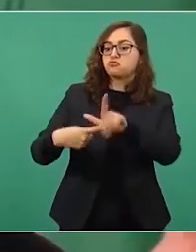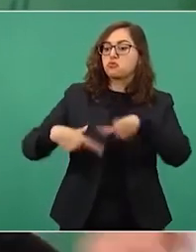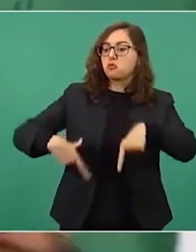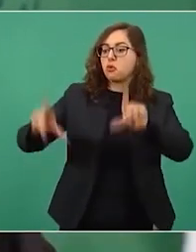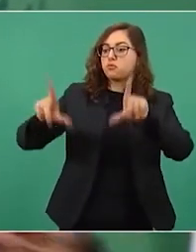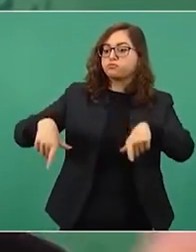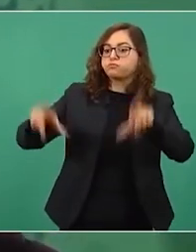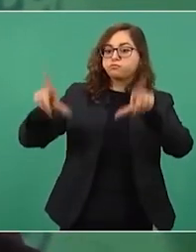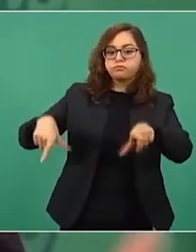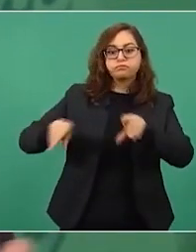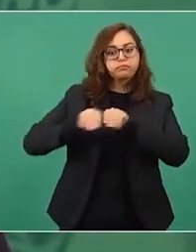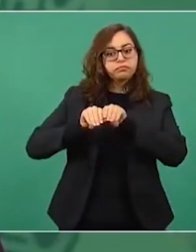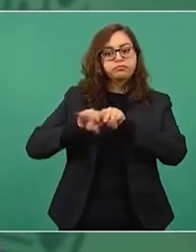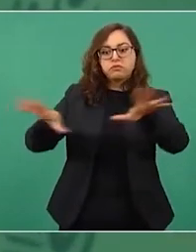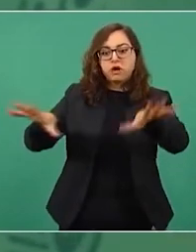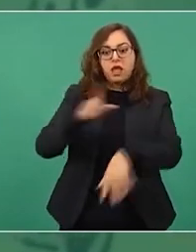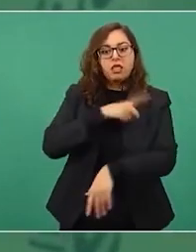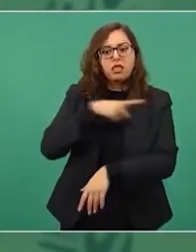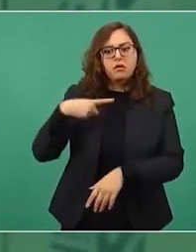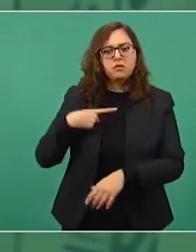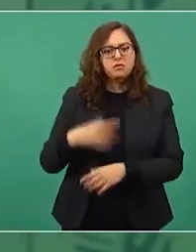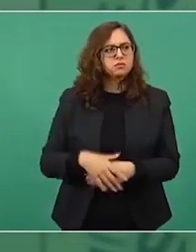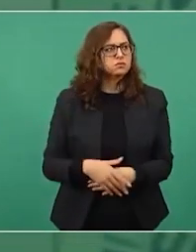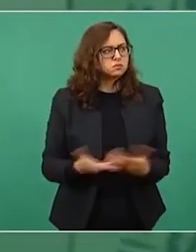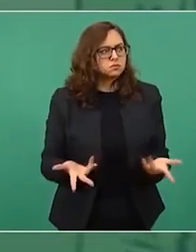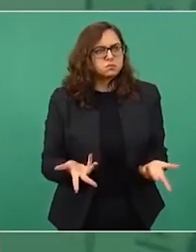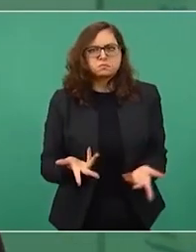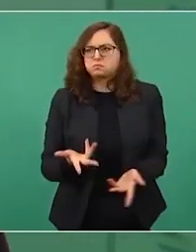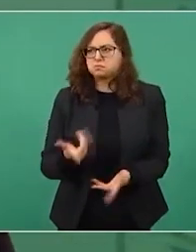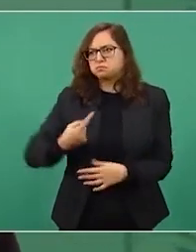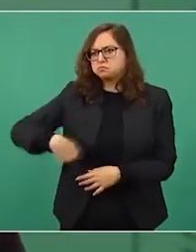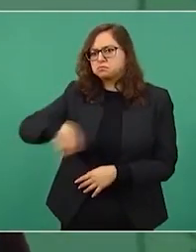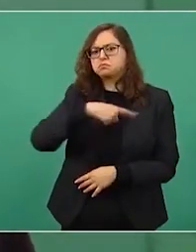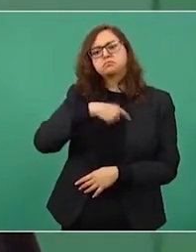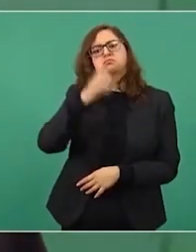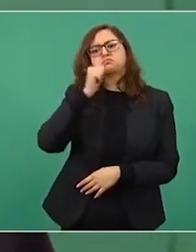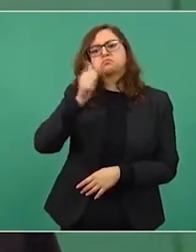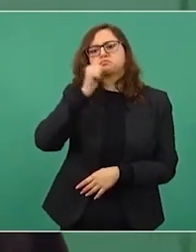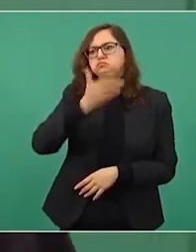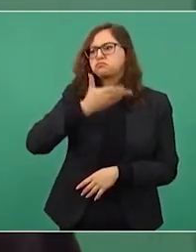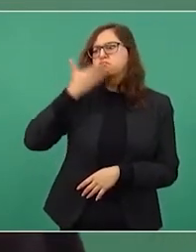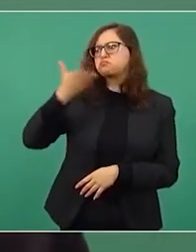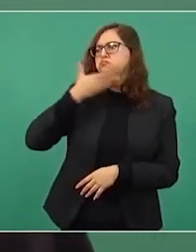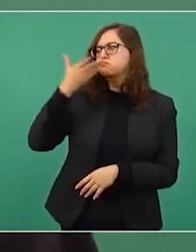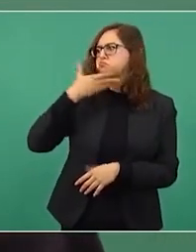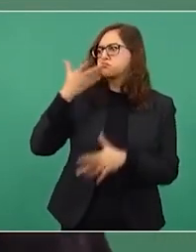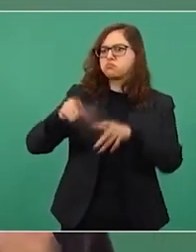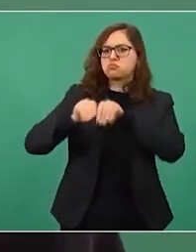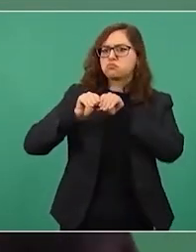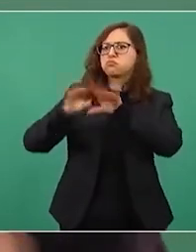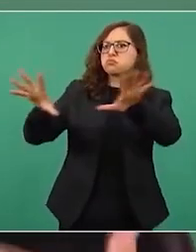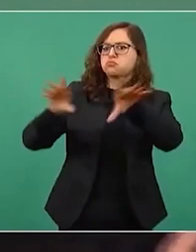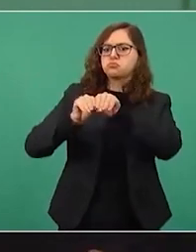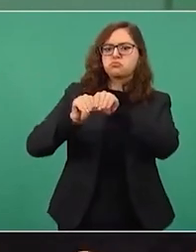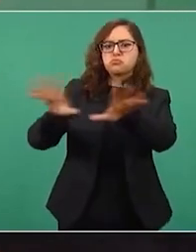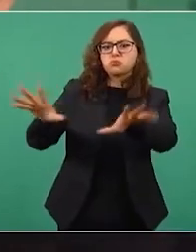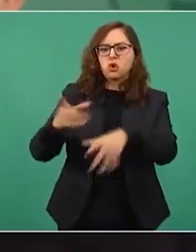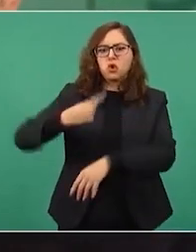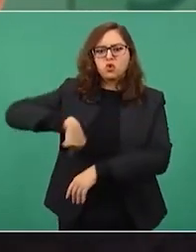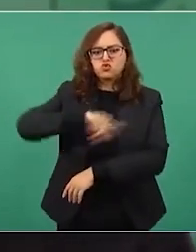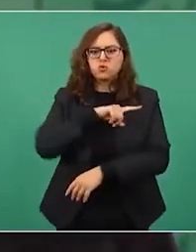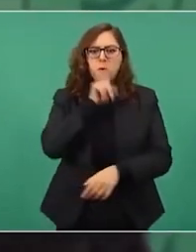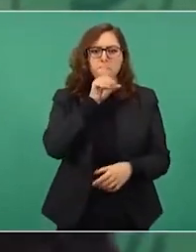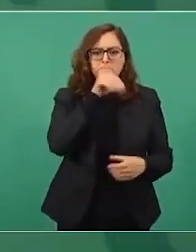dijimos que se iba a hacer así que no era un asunto de transparencia no era ocultar